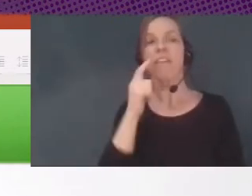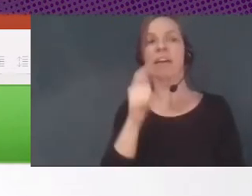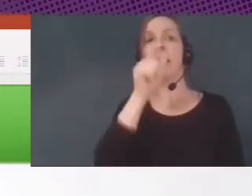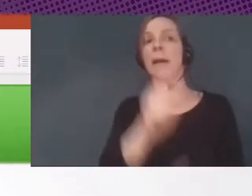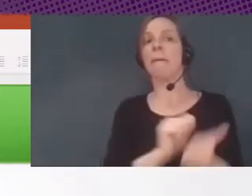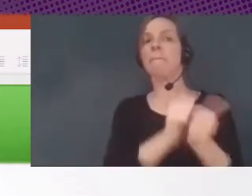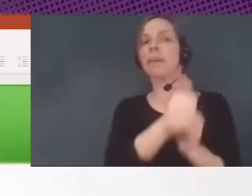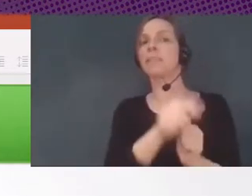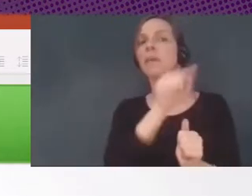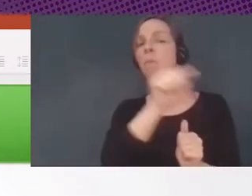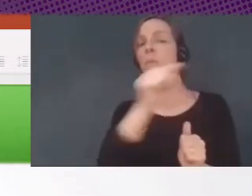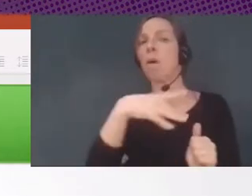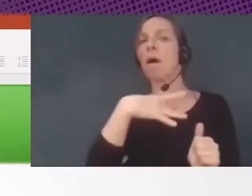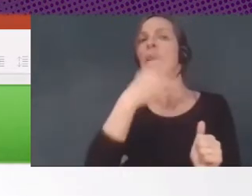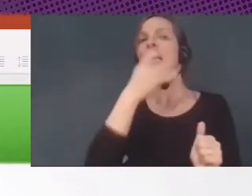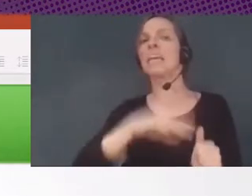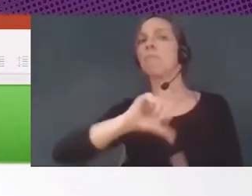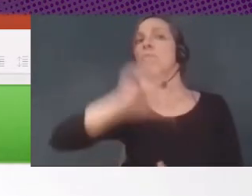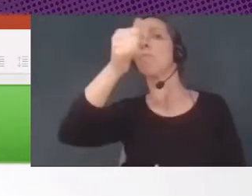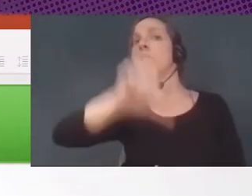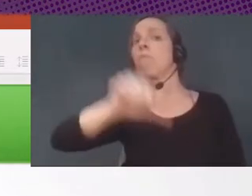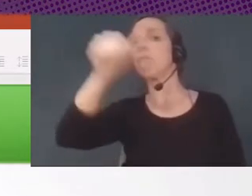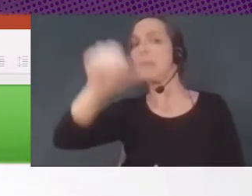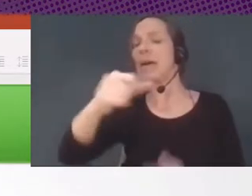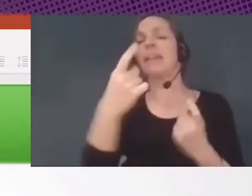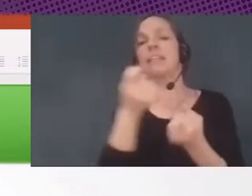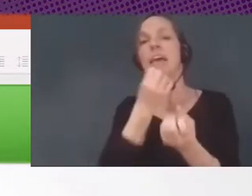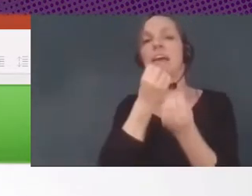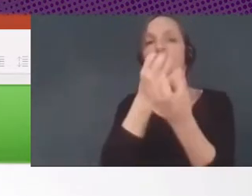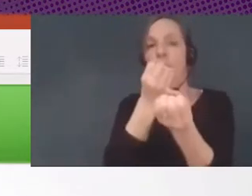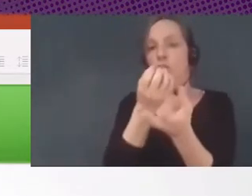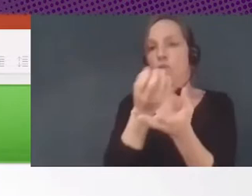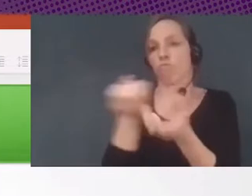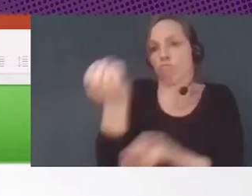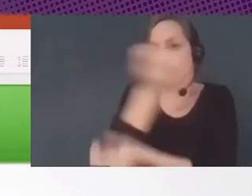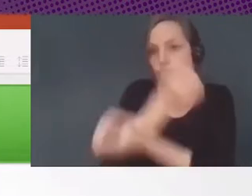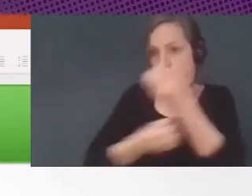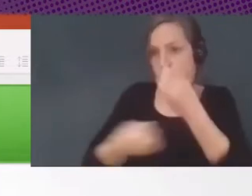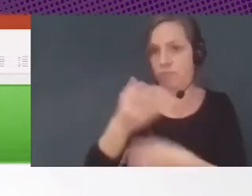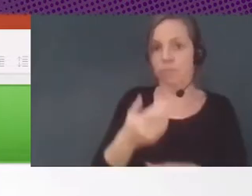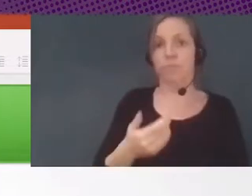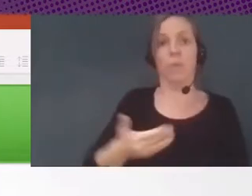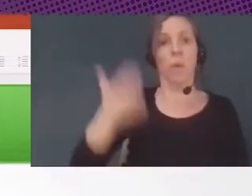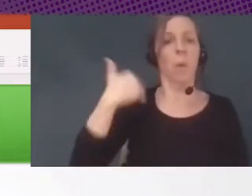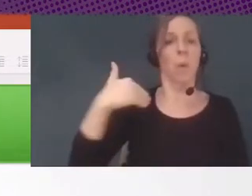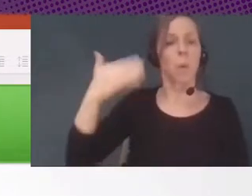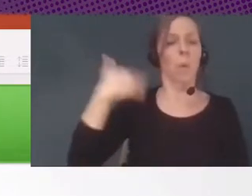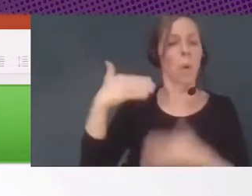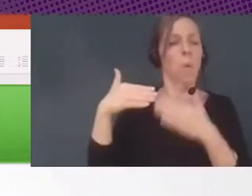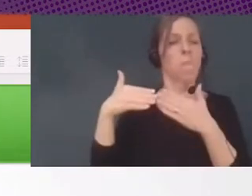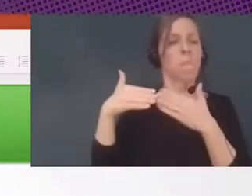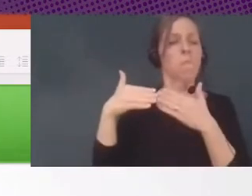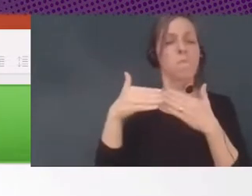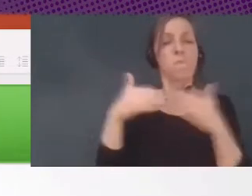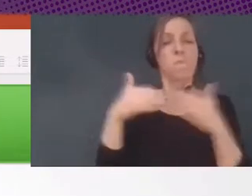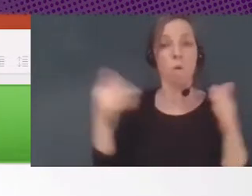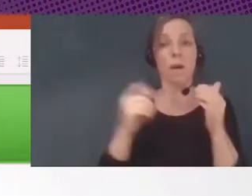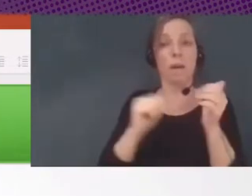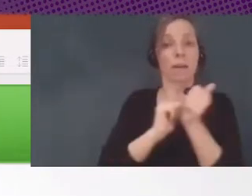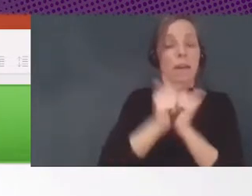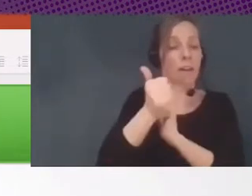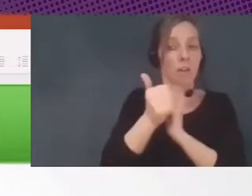compartir información. El nacimiento de los primeros buros de crédito fue a partir de